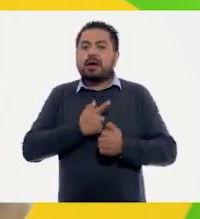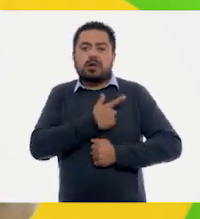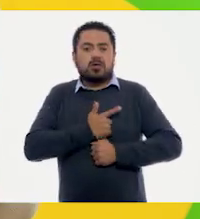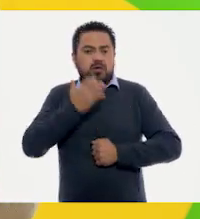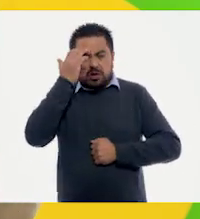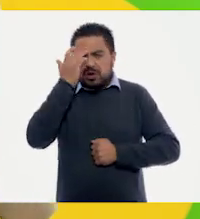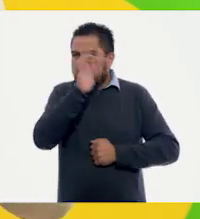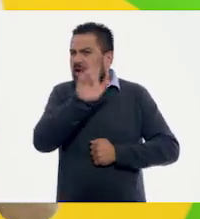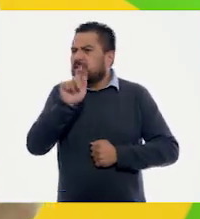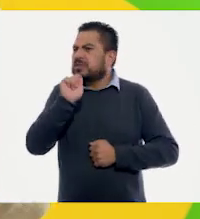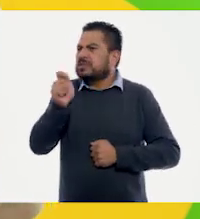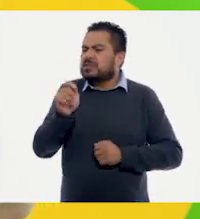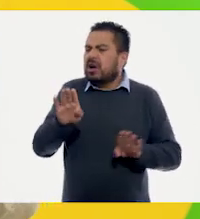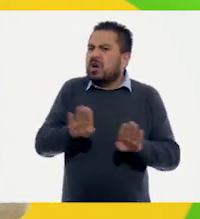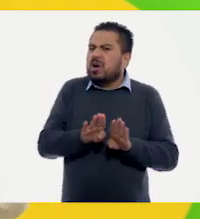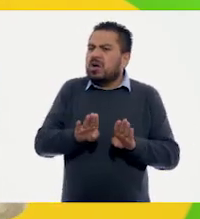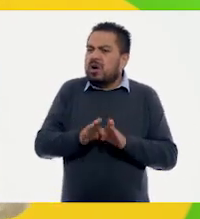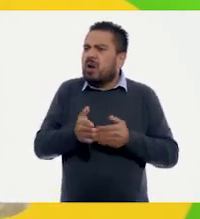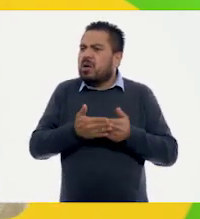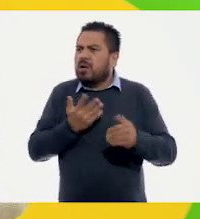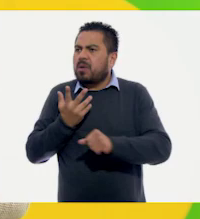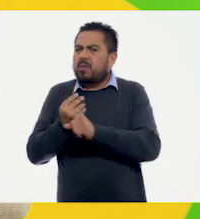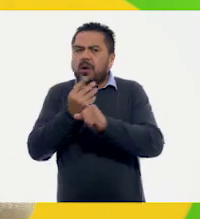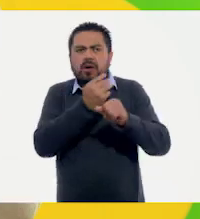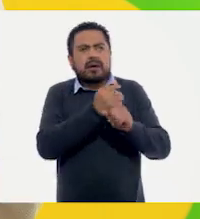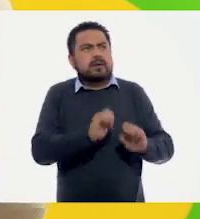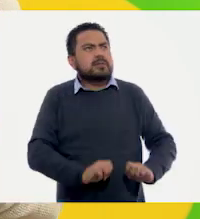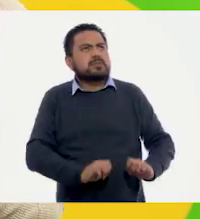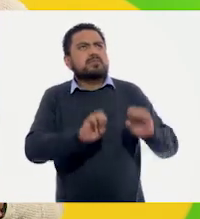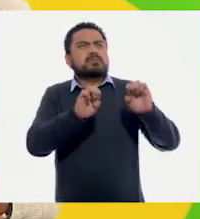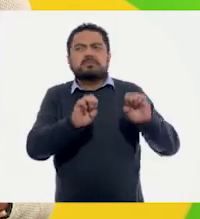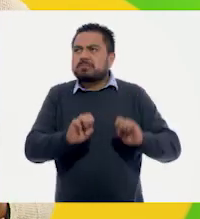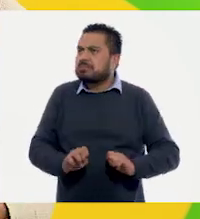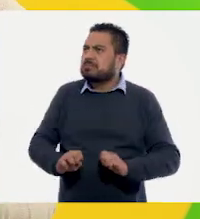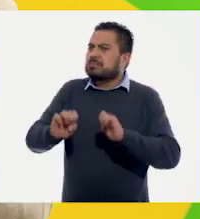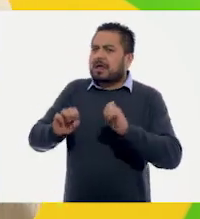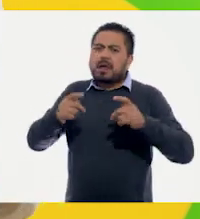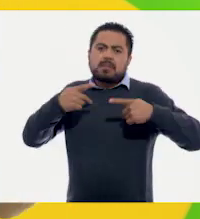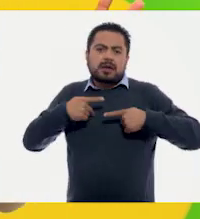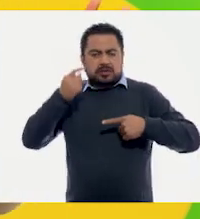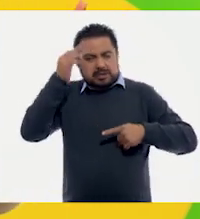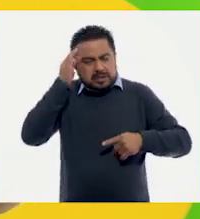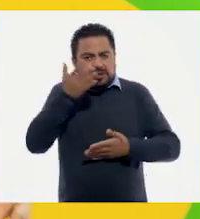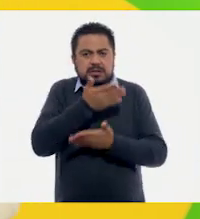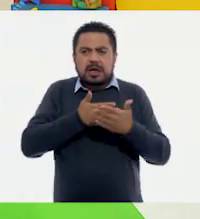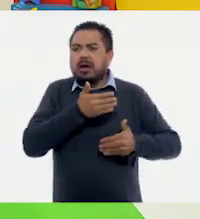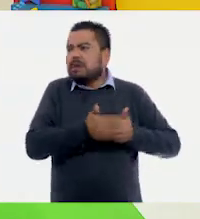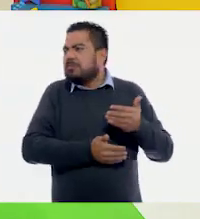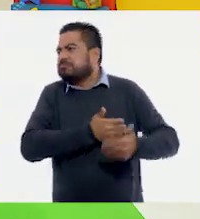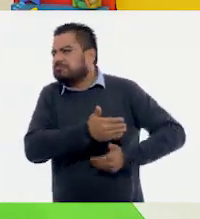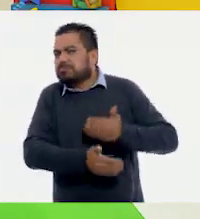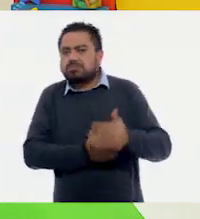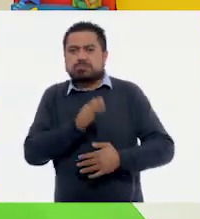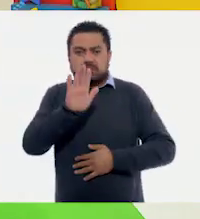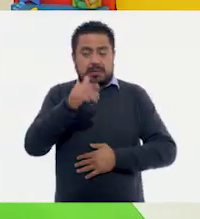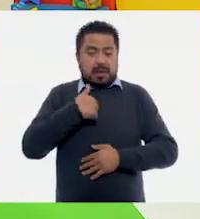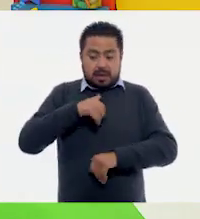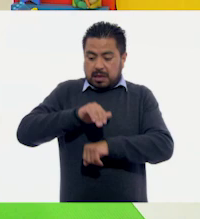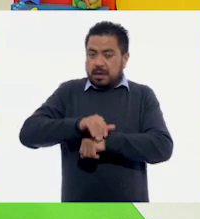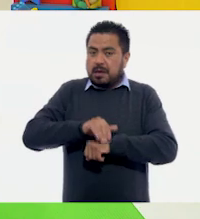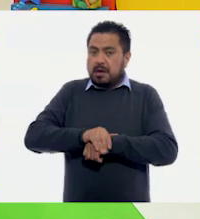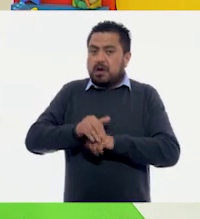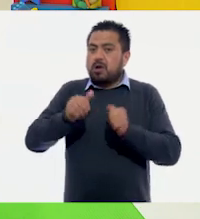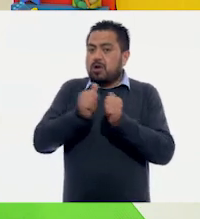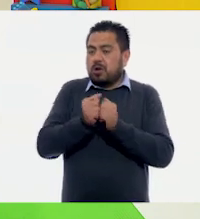conocer acerca de cómo se han modificado las construcciones, personas y servicios a través del tiempo. Tengo un amigo que se